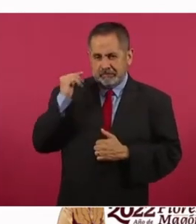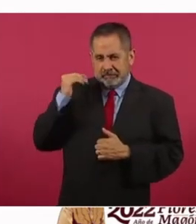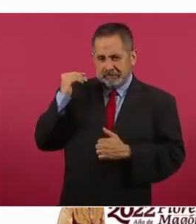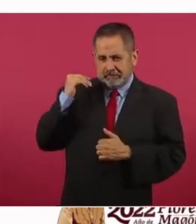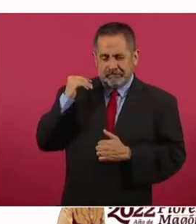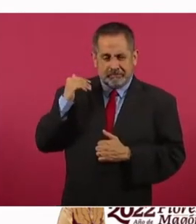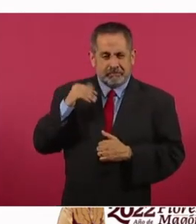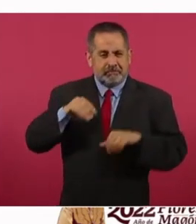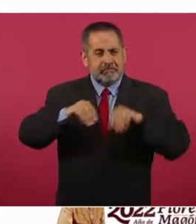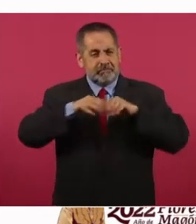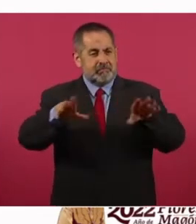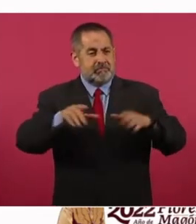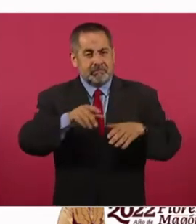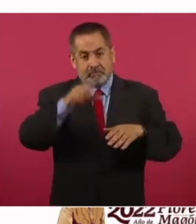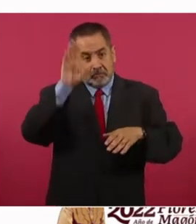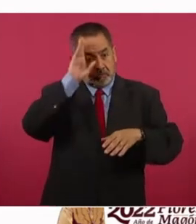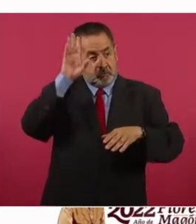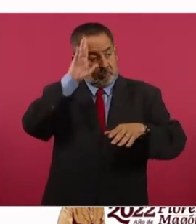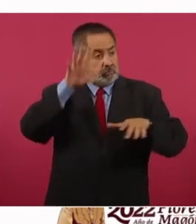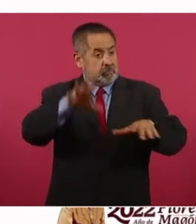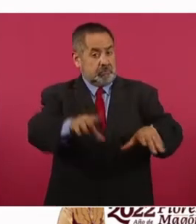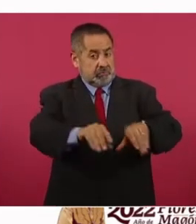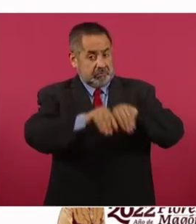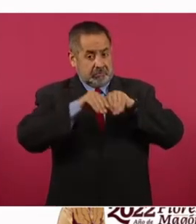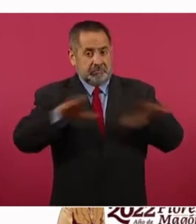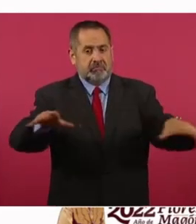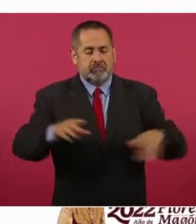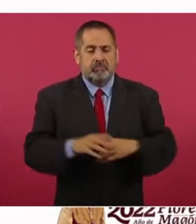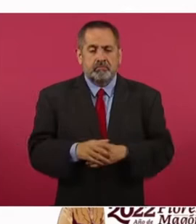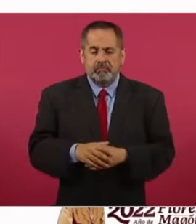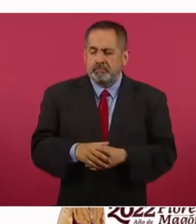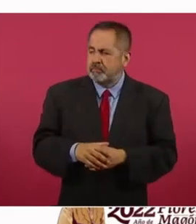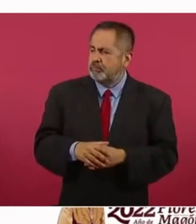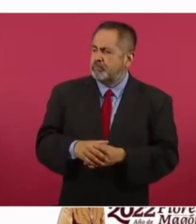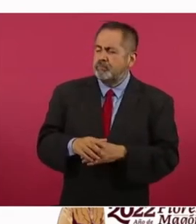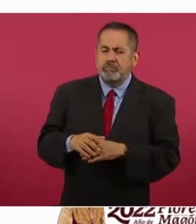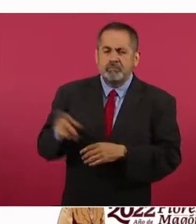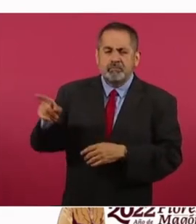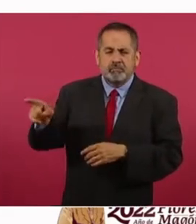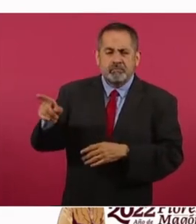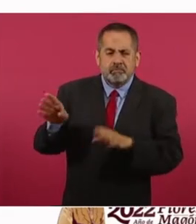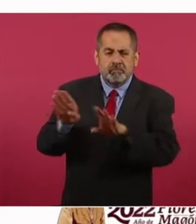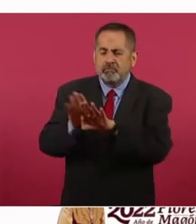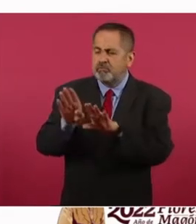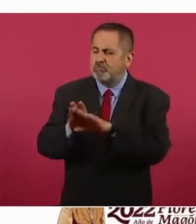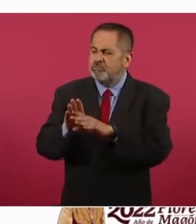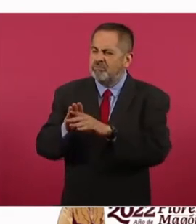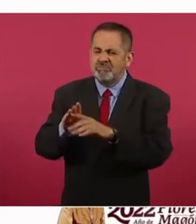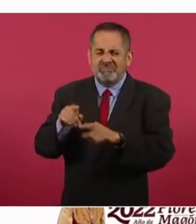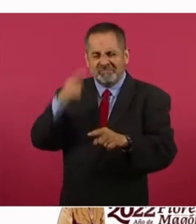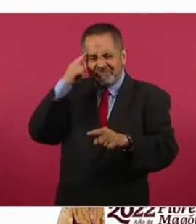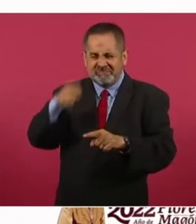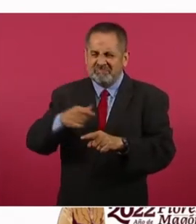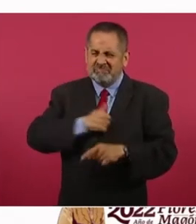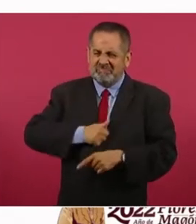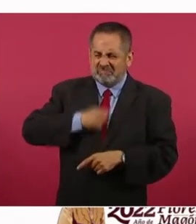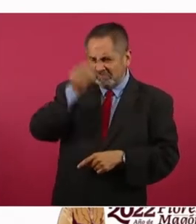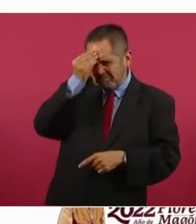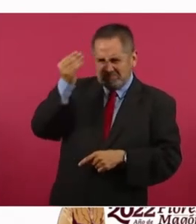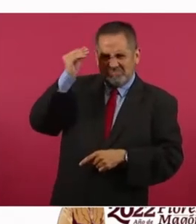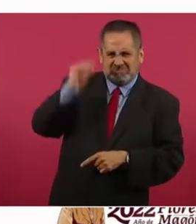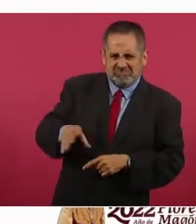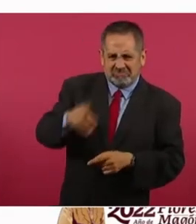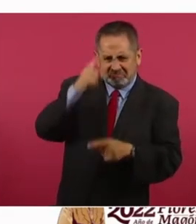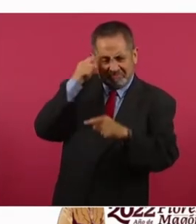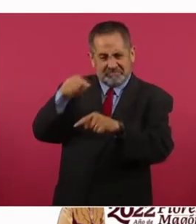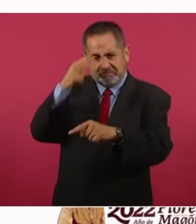publicó a ocho columnas. Joder a México, te equivocaste, Peña. Sí hay uno que se levanta